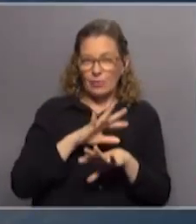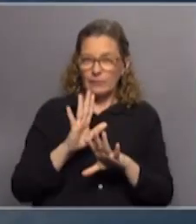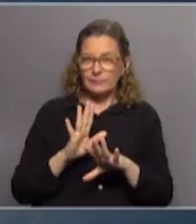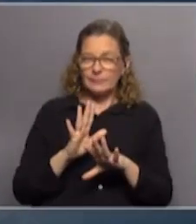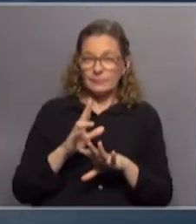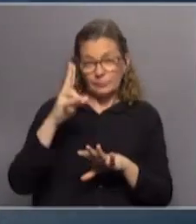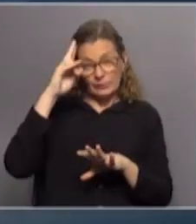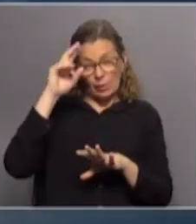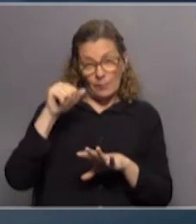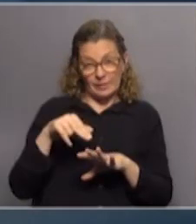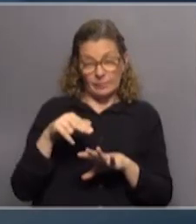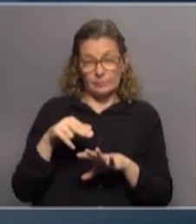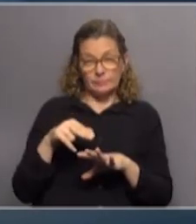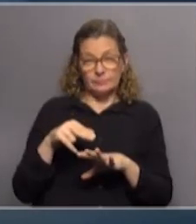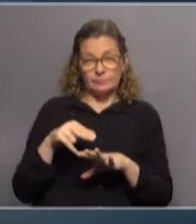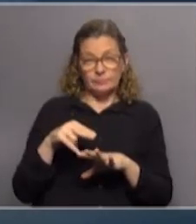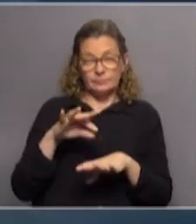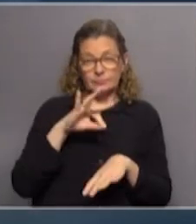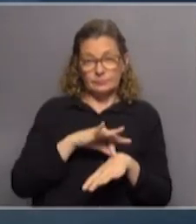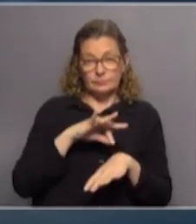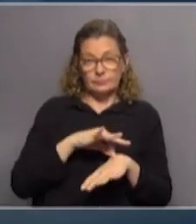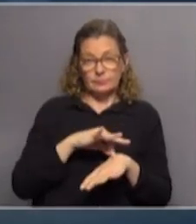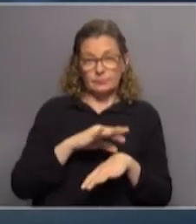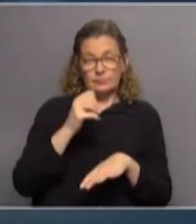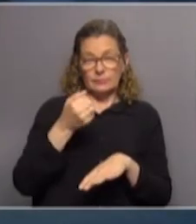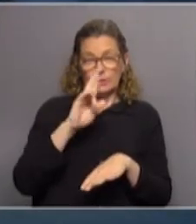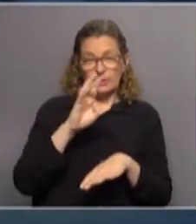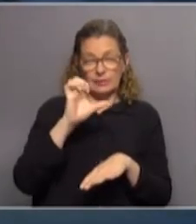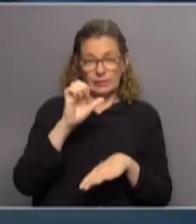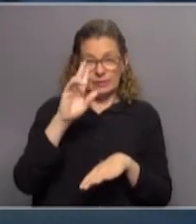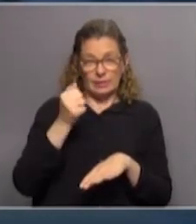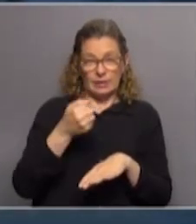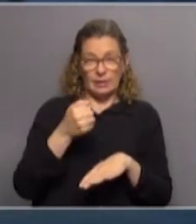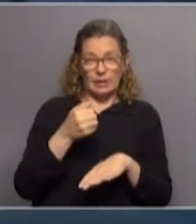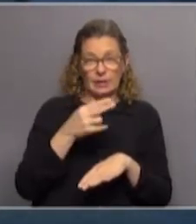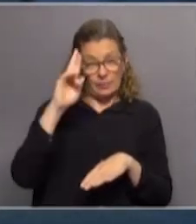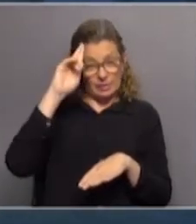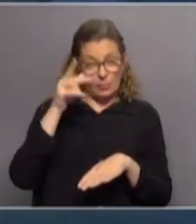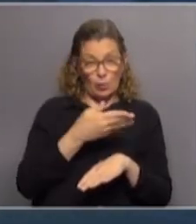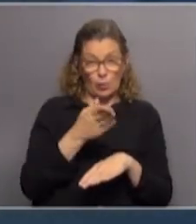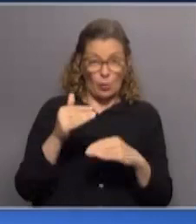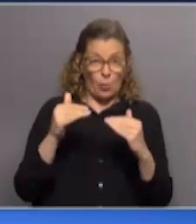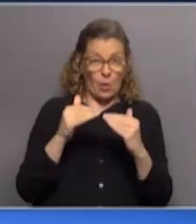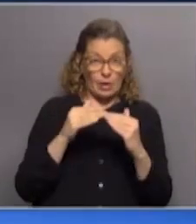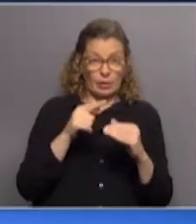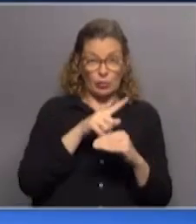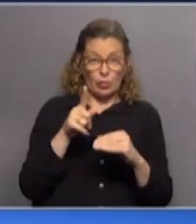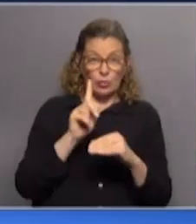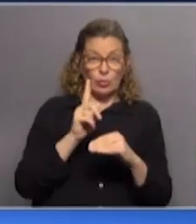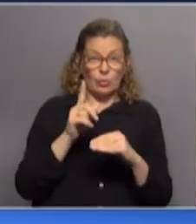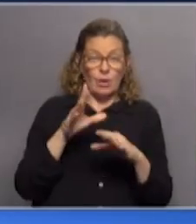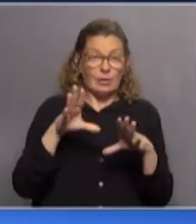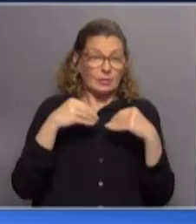La opinión de la doctora Jimena Carreras la respetamos al igual que la de todos, en algunas cosas no estamos de acuerdo.